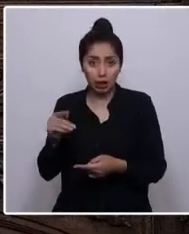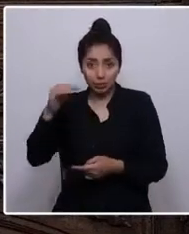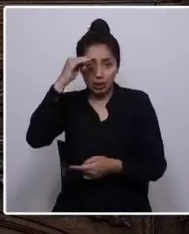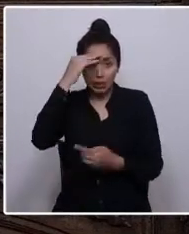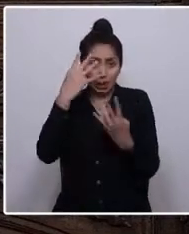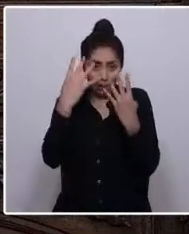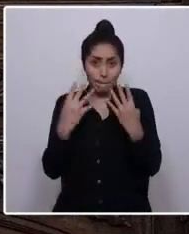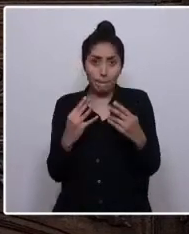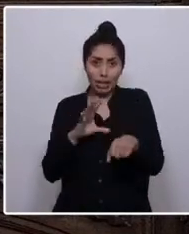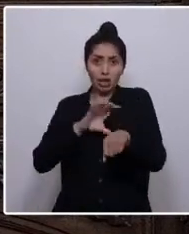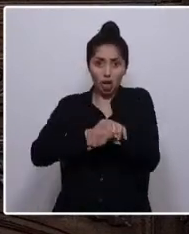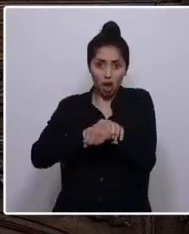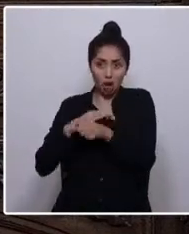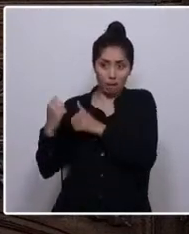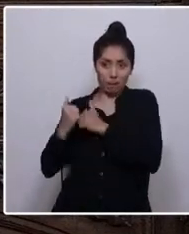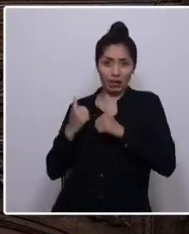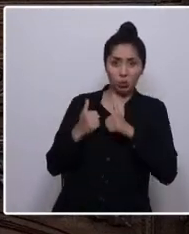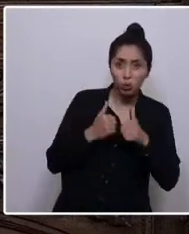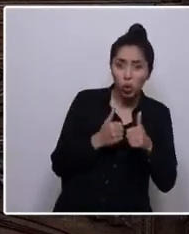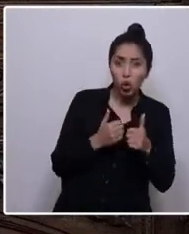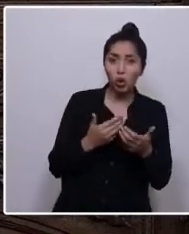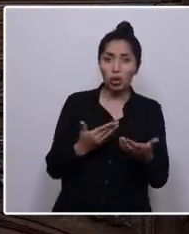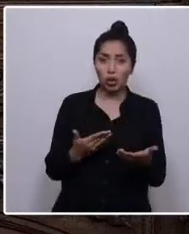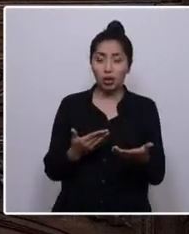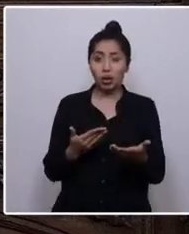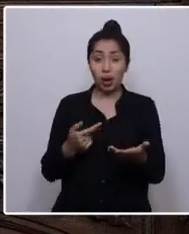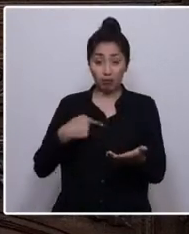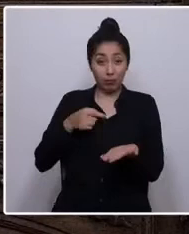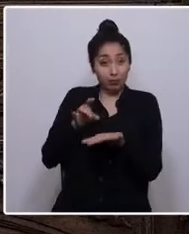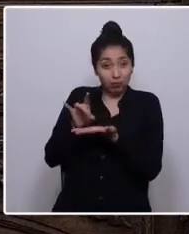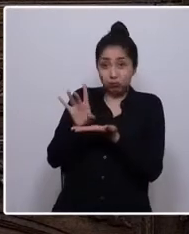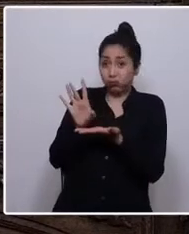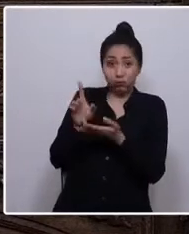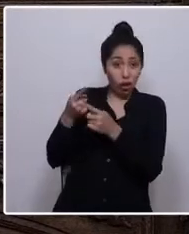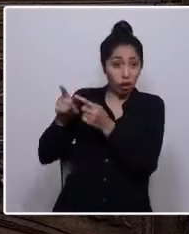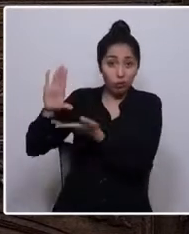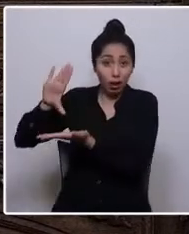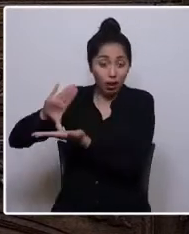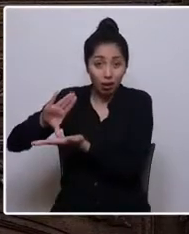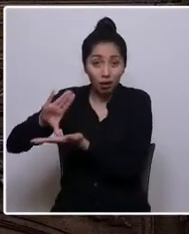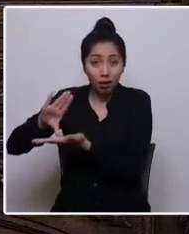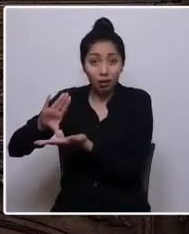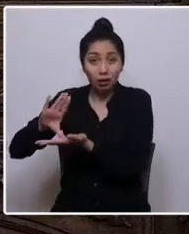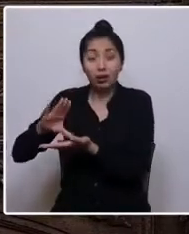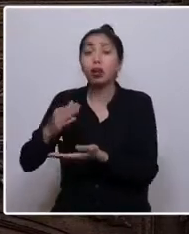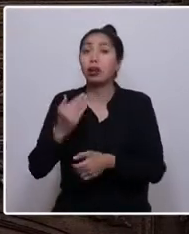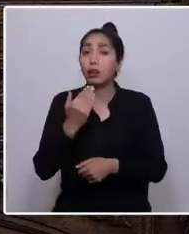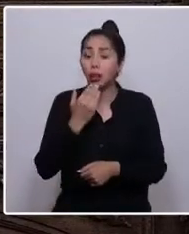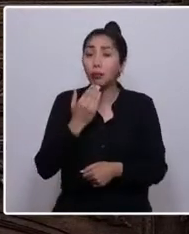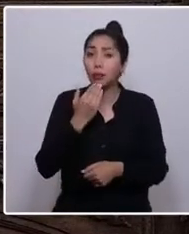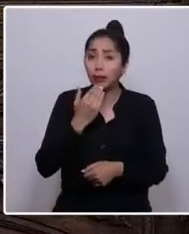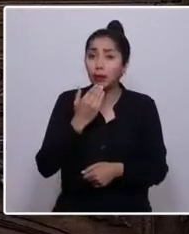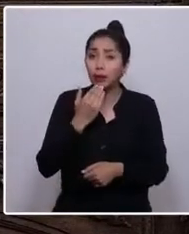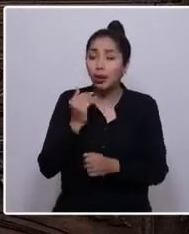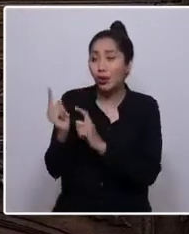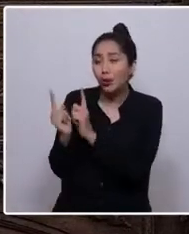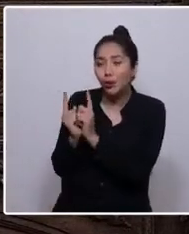consejos de guerra, el exilio, pero también el trabajo profesional